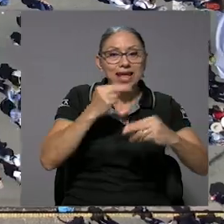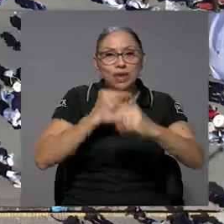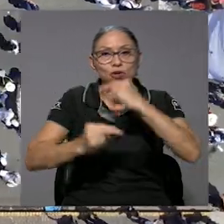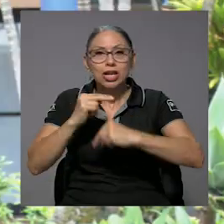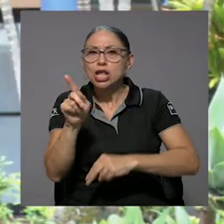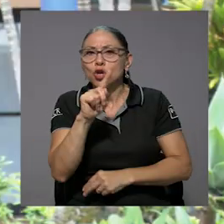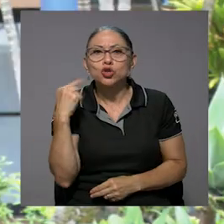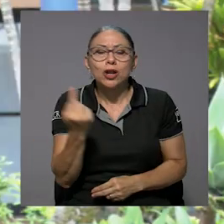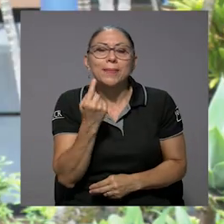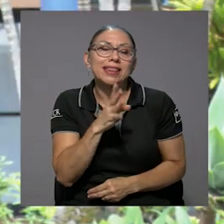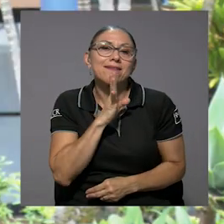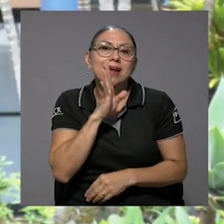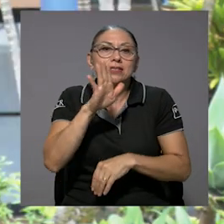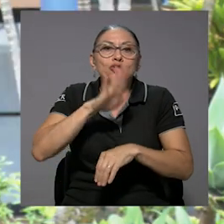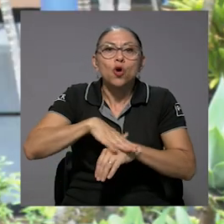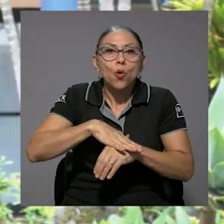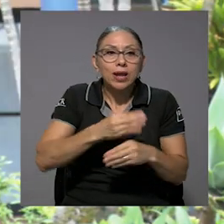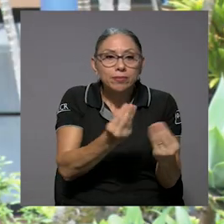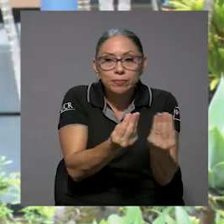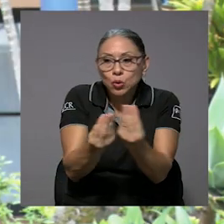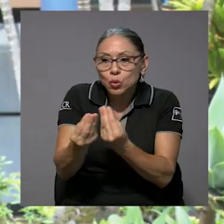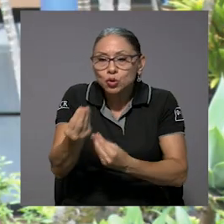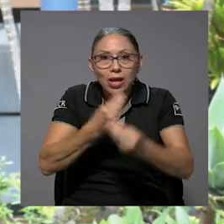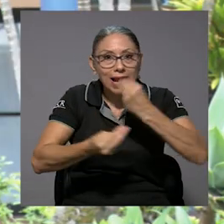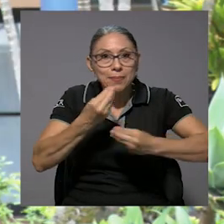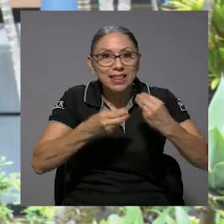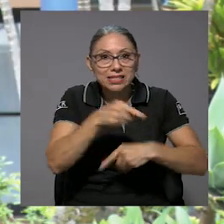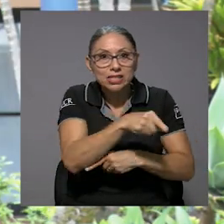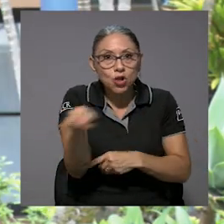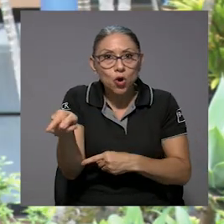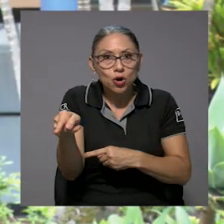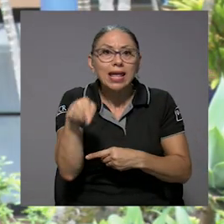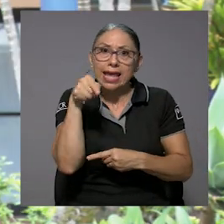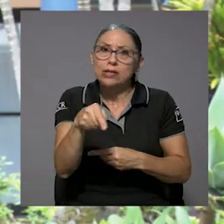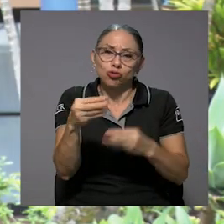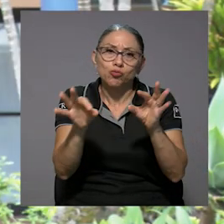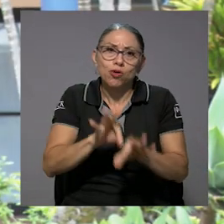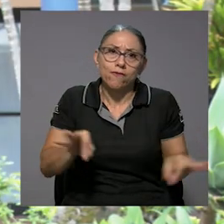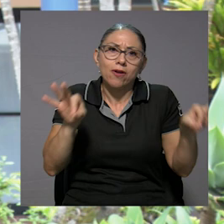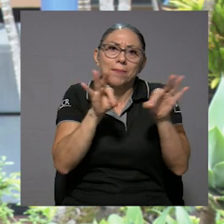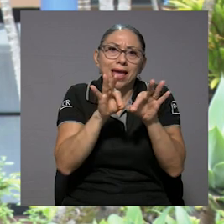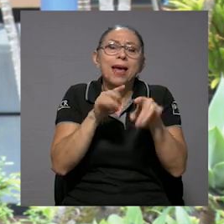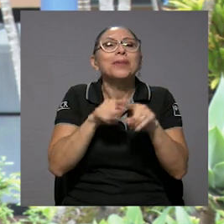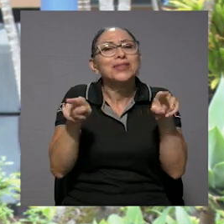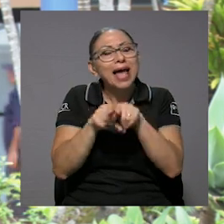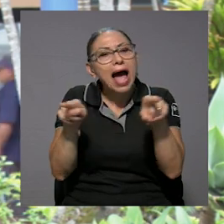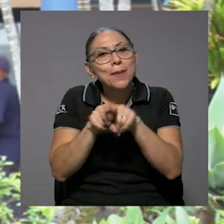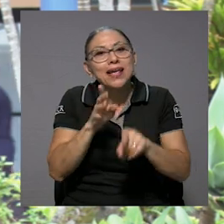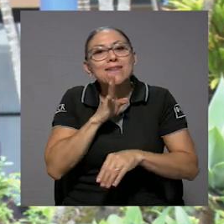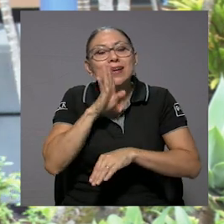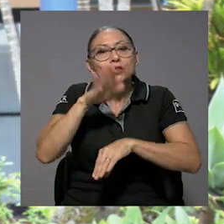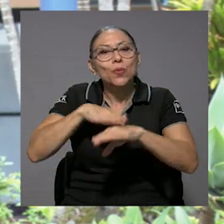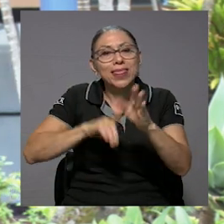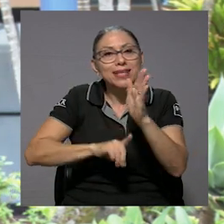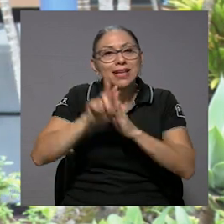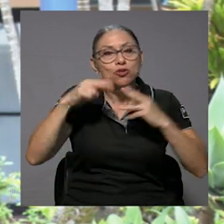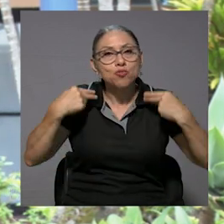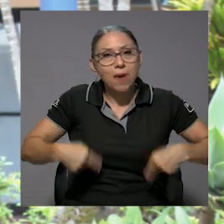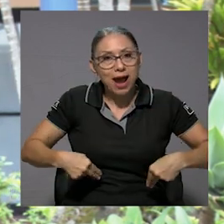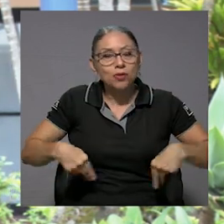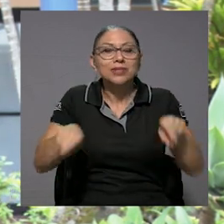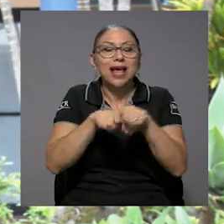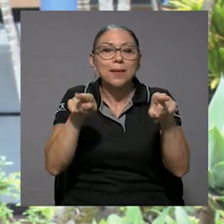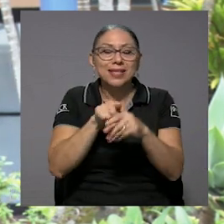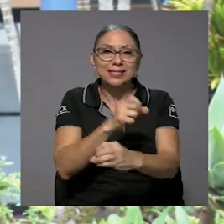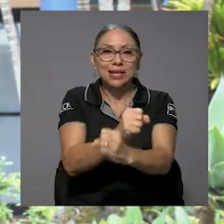alimentaria y nutricional no es solo hablar de la alimentación, que ya en sí misma es un pilar fundamental, sino que es hablar del desarrollo